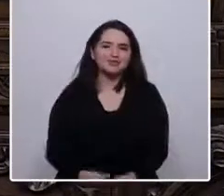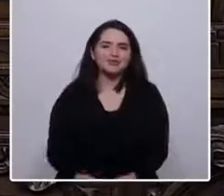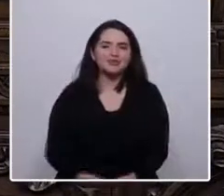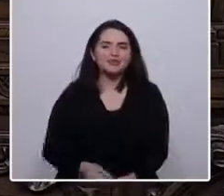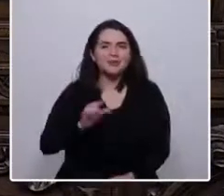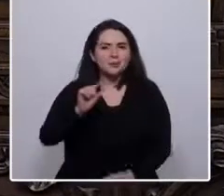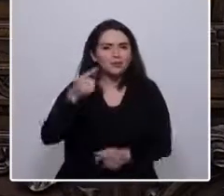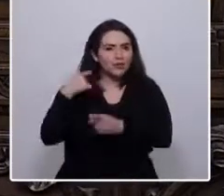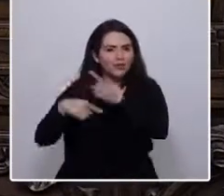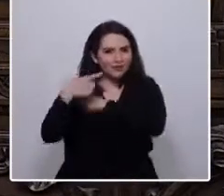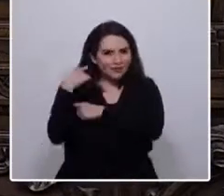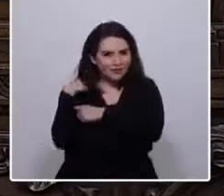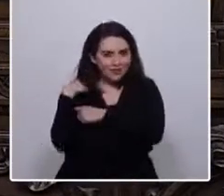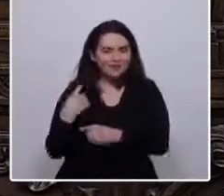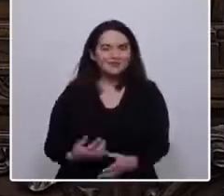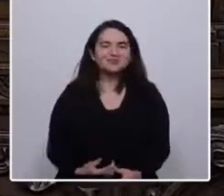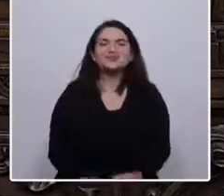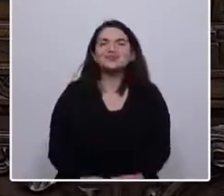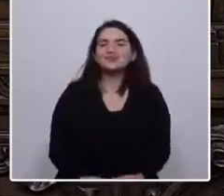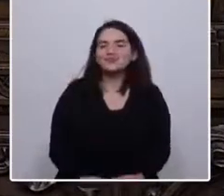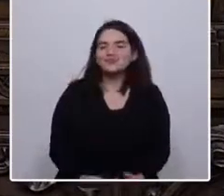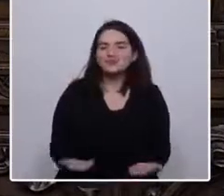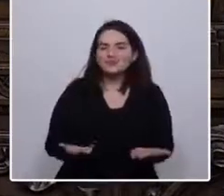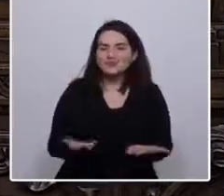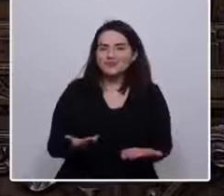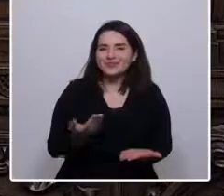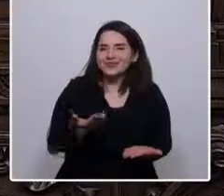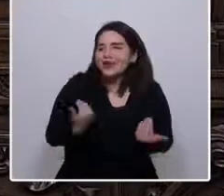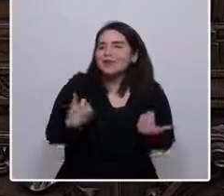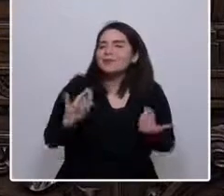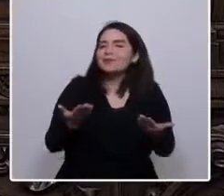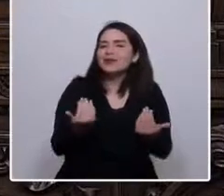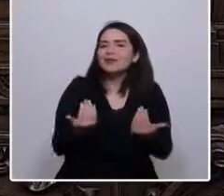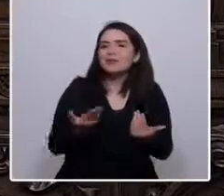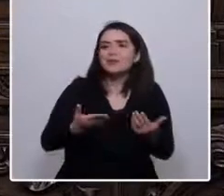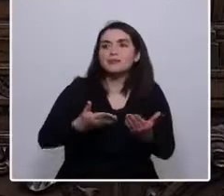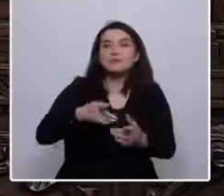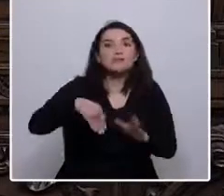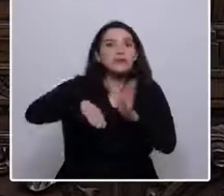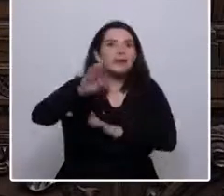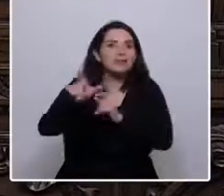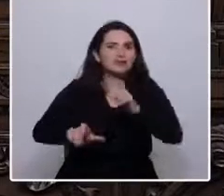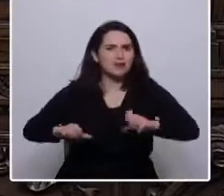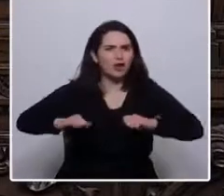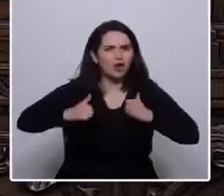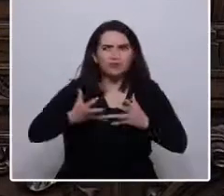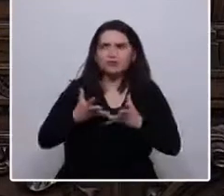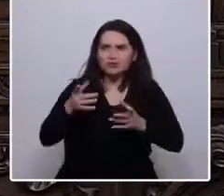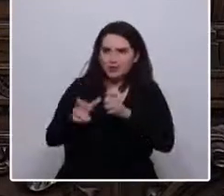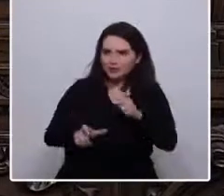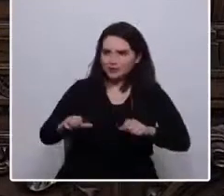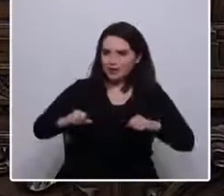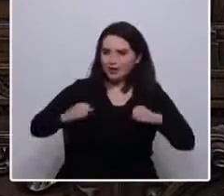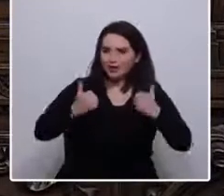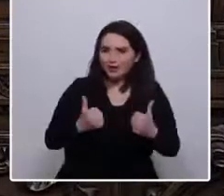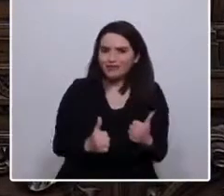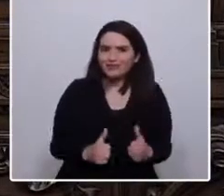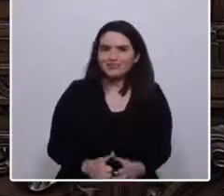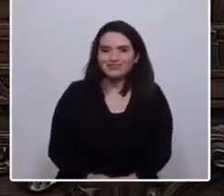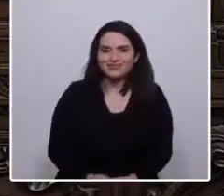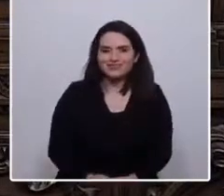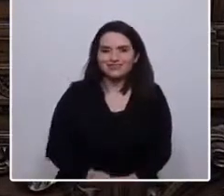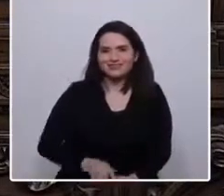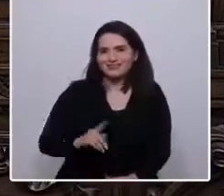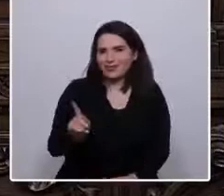historia para explicar qué espero de nosotros, sobre todo para los más jóvenes que hay aquí, que son muchísimos, que no vivieron como los más